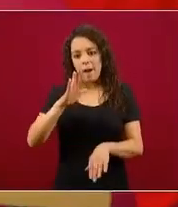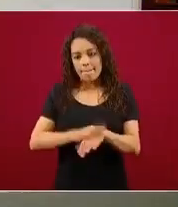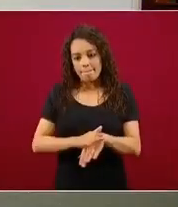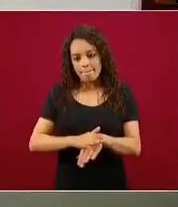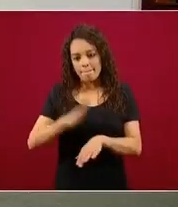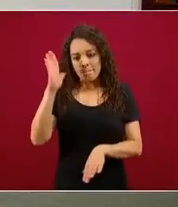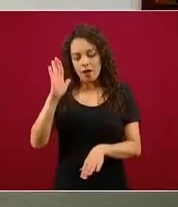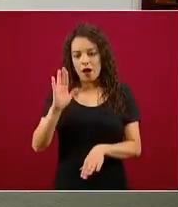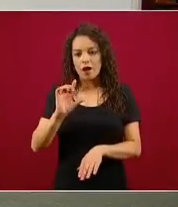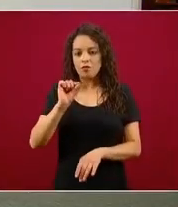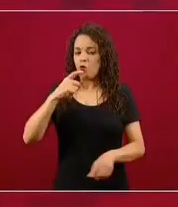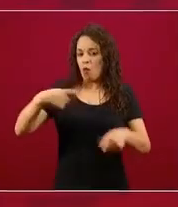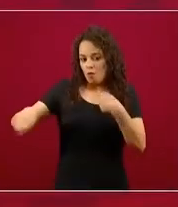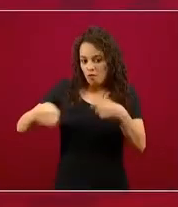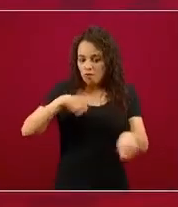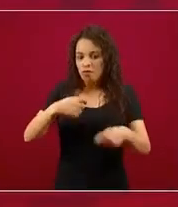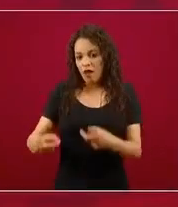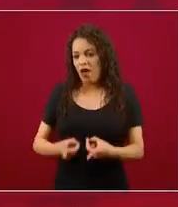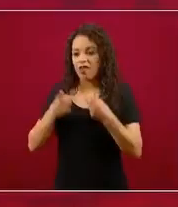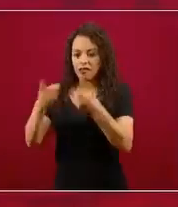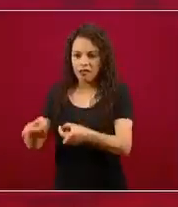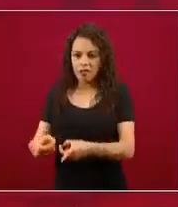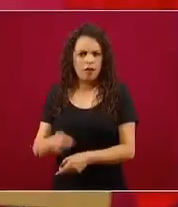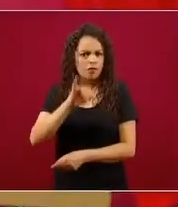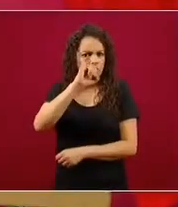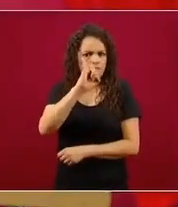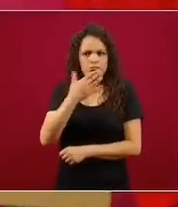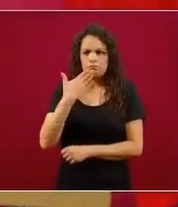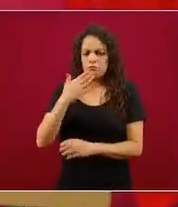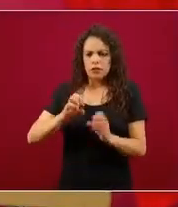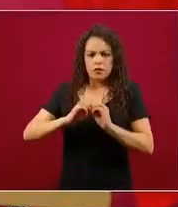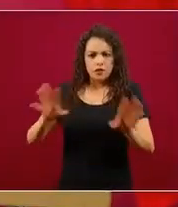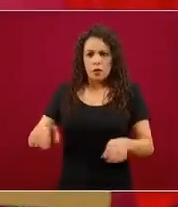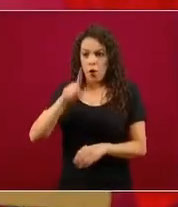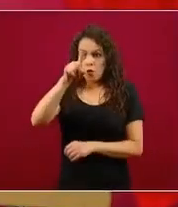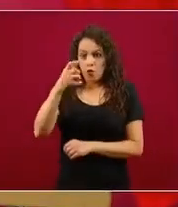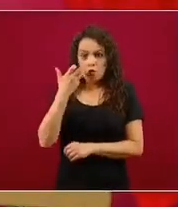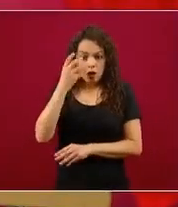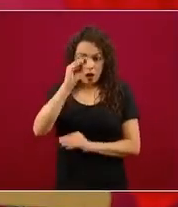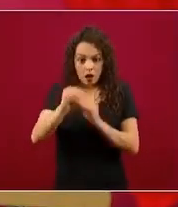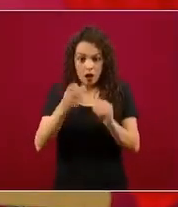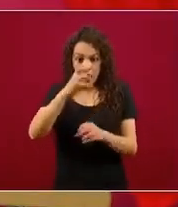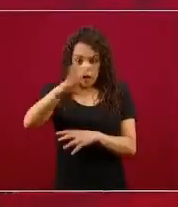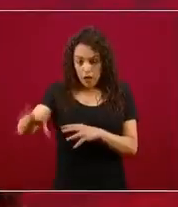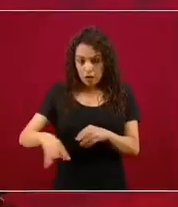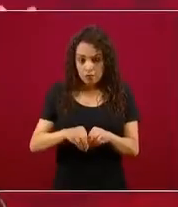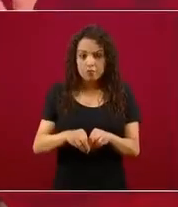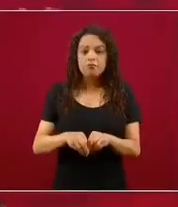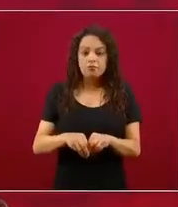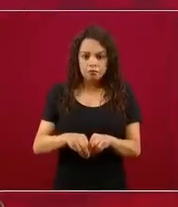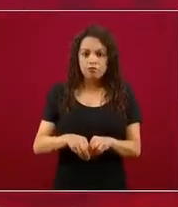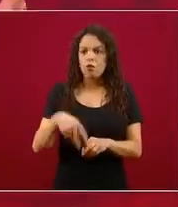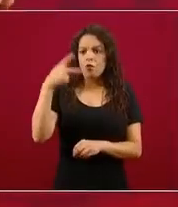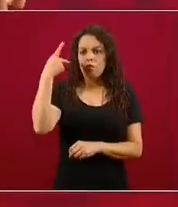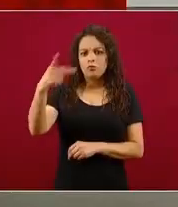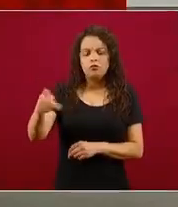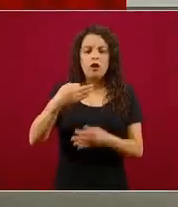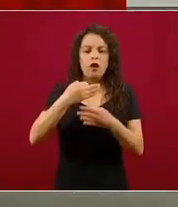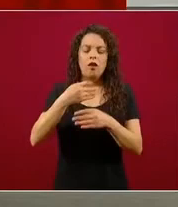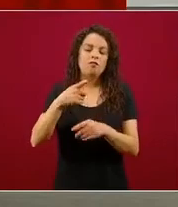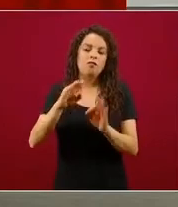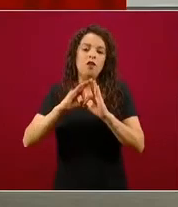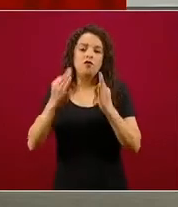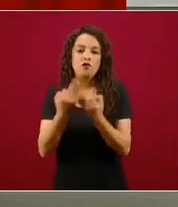Les dijimos, por supuesto, cuentan con nuestro apoyo, la adaptación que ustedes hagan, estamos conscientes que tienen otros mecanismos de compensación